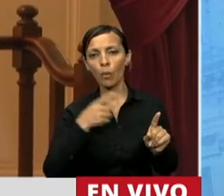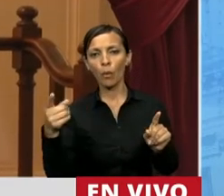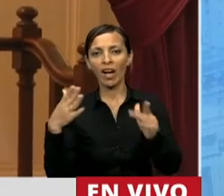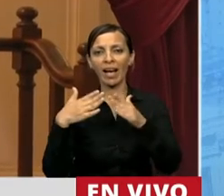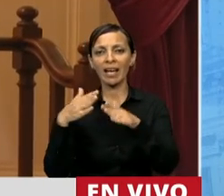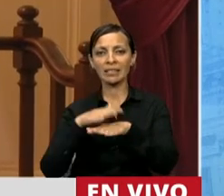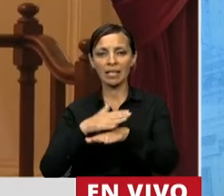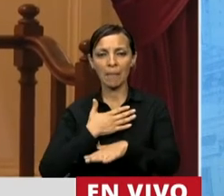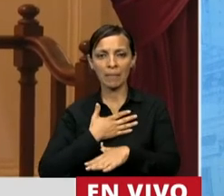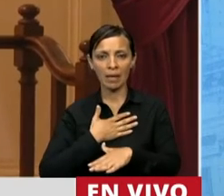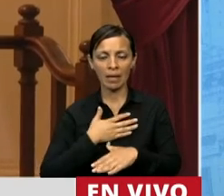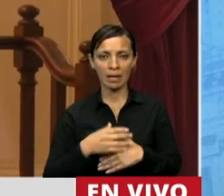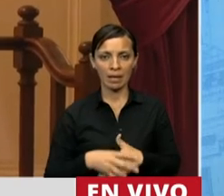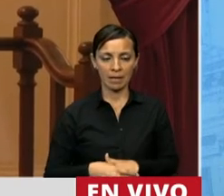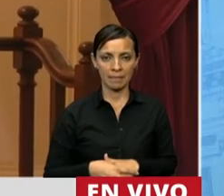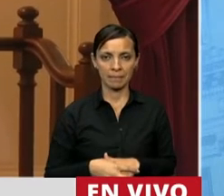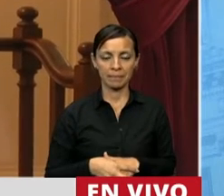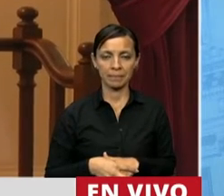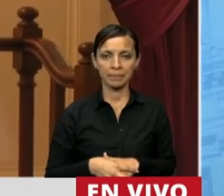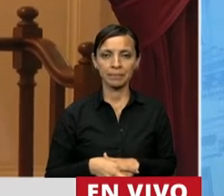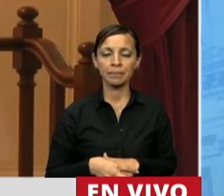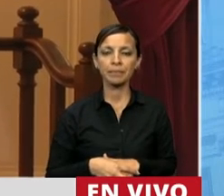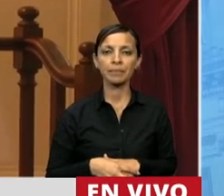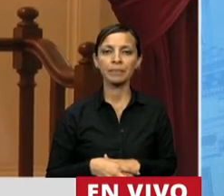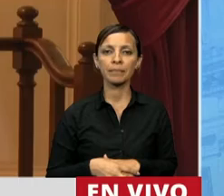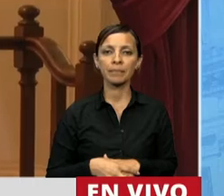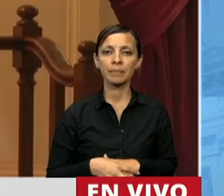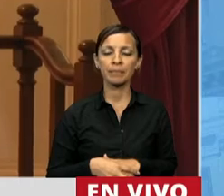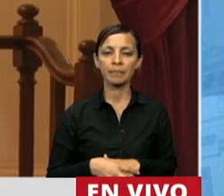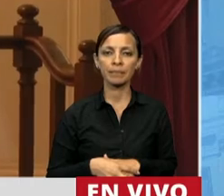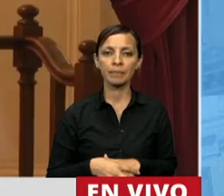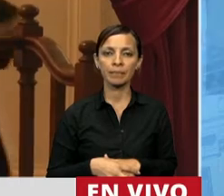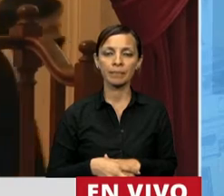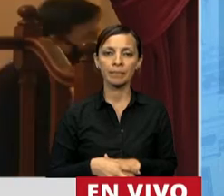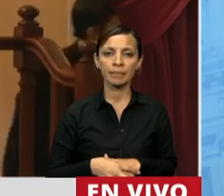una amiga en que tenía el hombre. En eso,